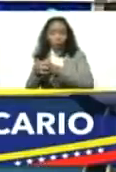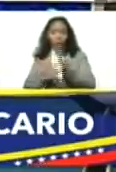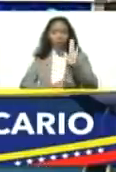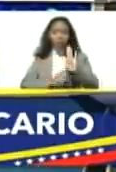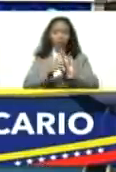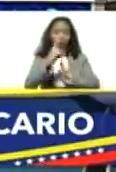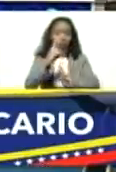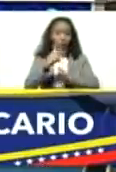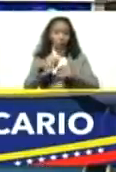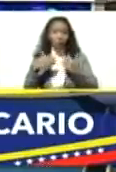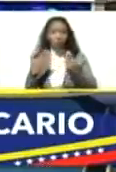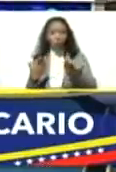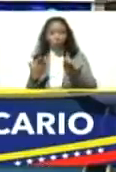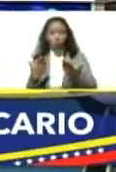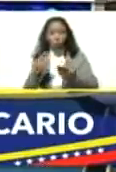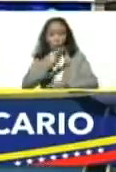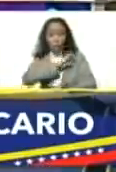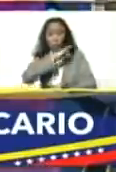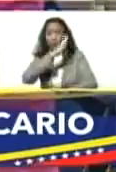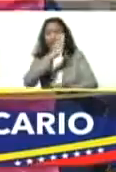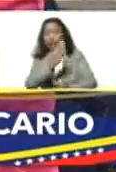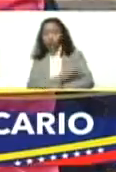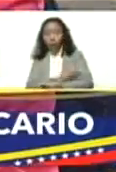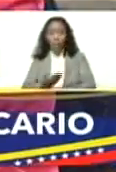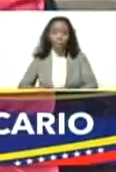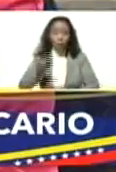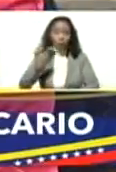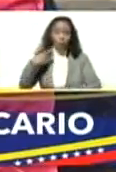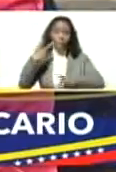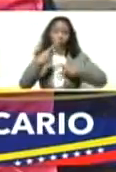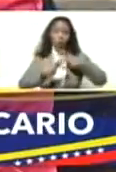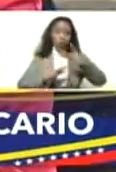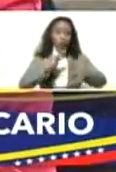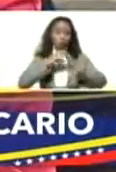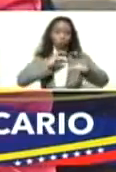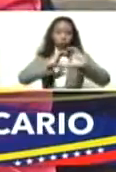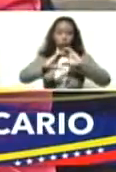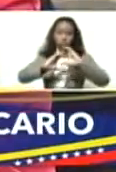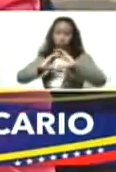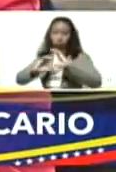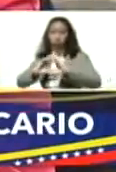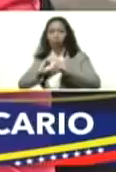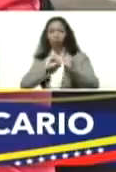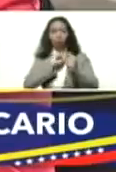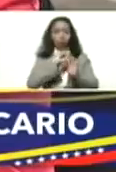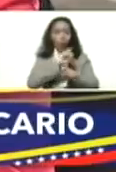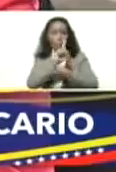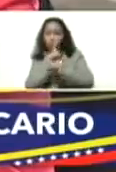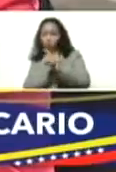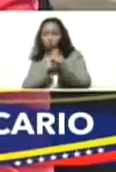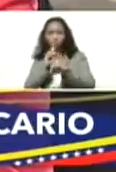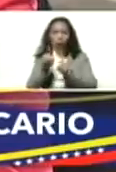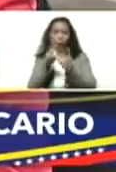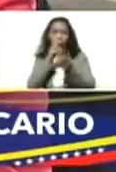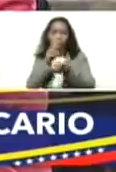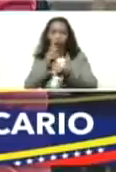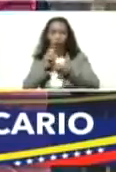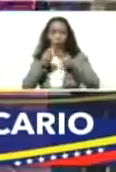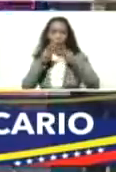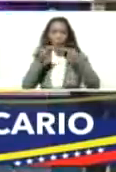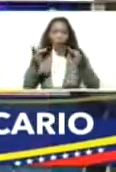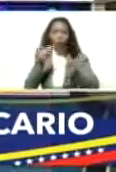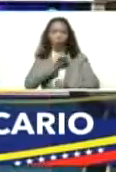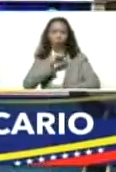poderoso proceso de comunicación, diálogo, consulta con la banca pública, con la